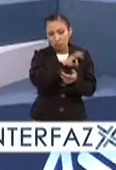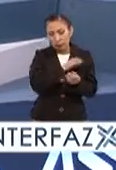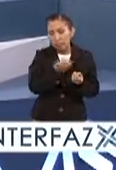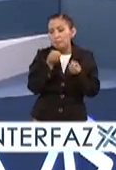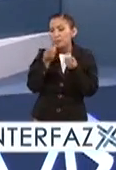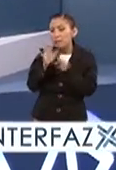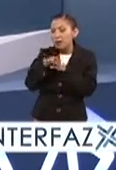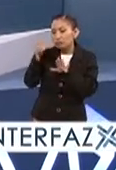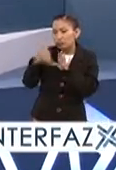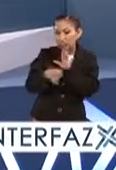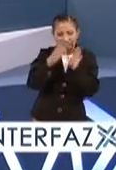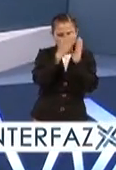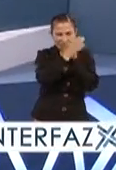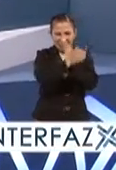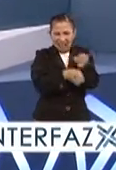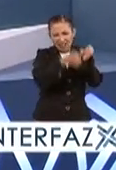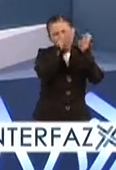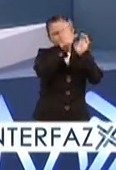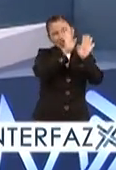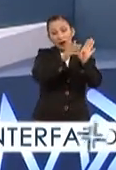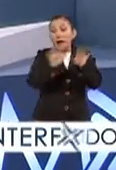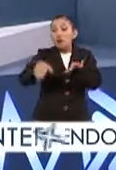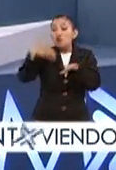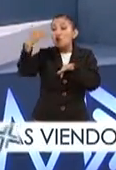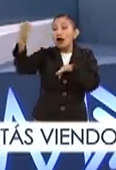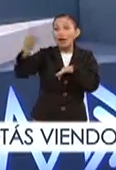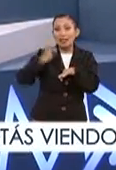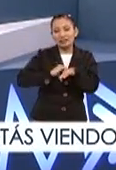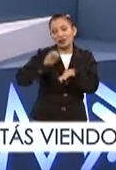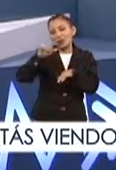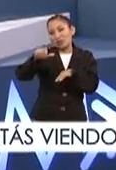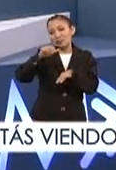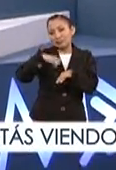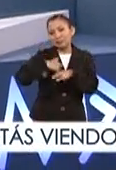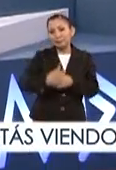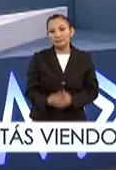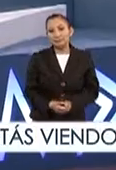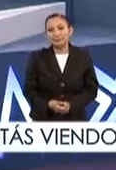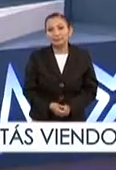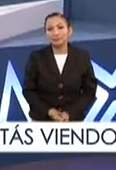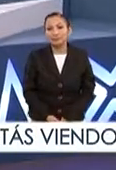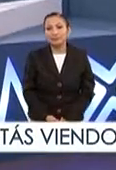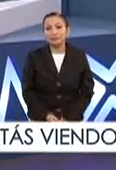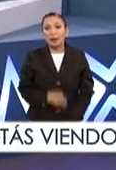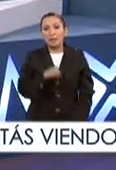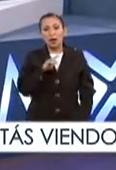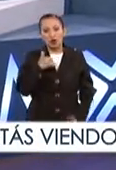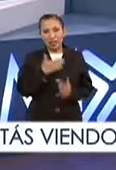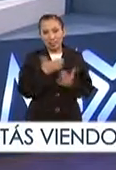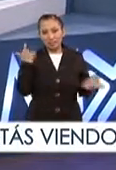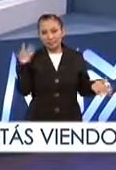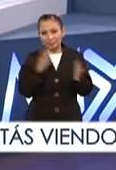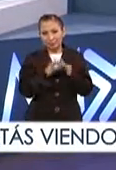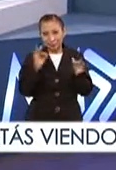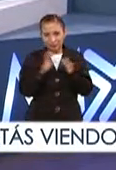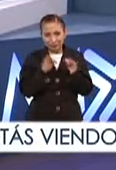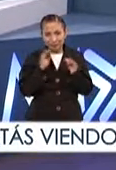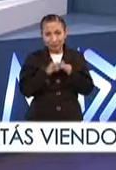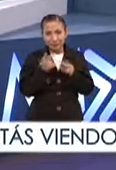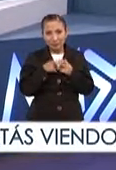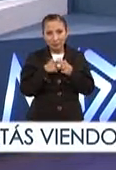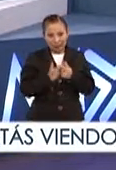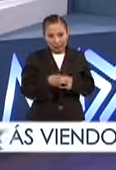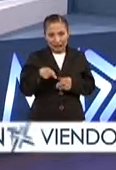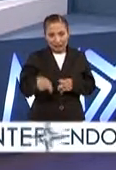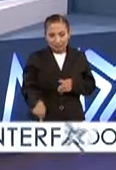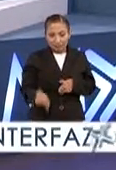capaz de ir más allá de estos muros maravillosos del siglo XVI que nos albergan. Claro. Marco, platicábamos antes de entrar